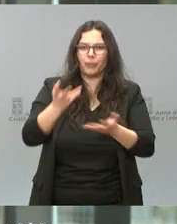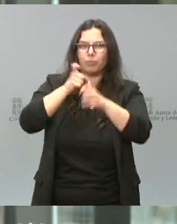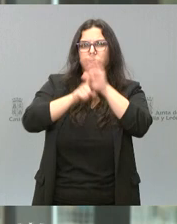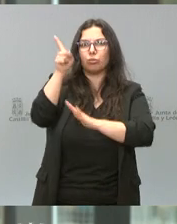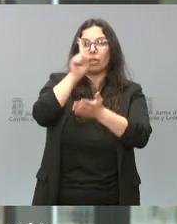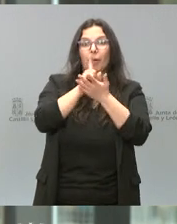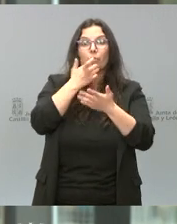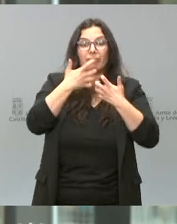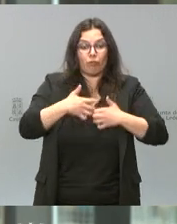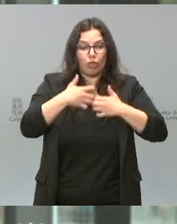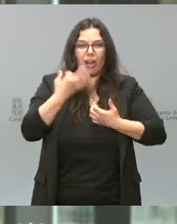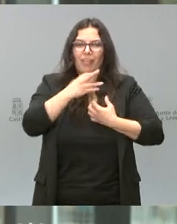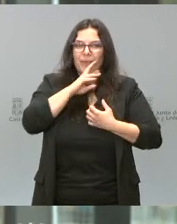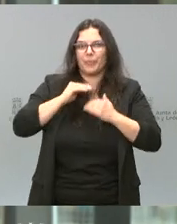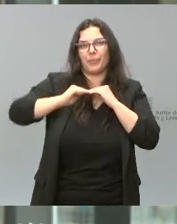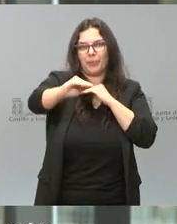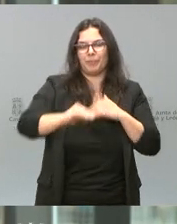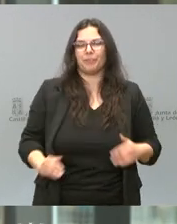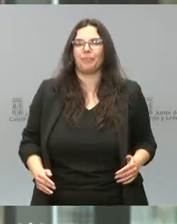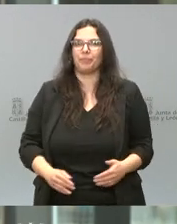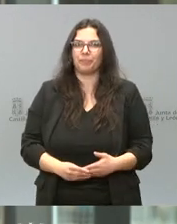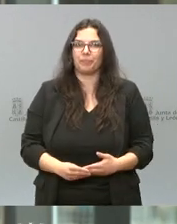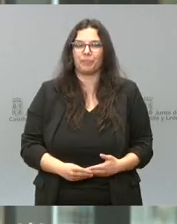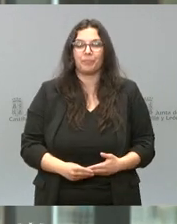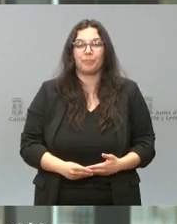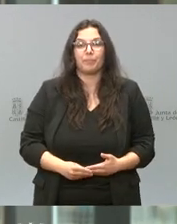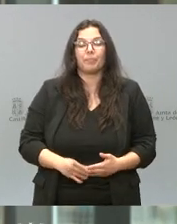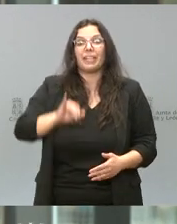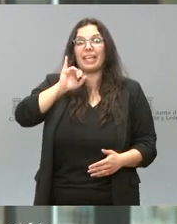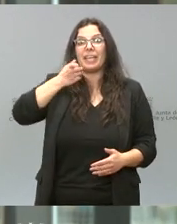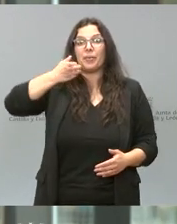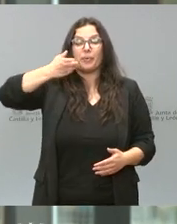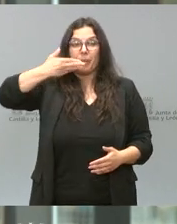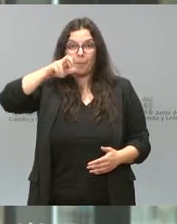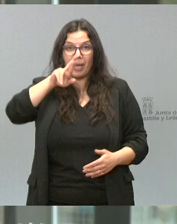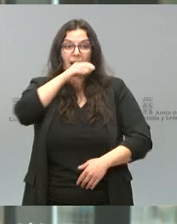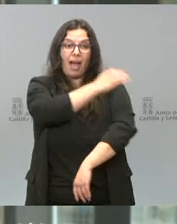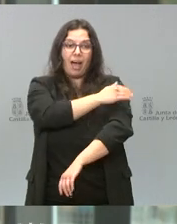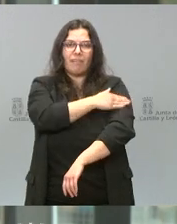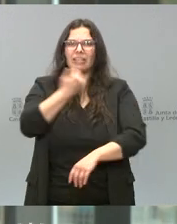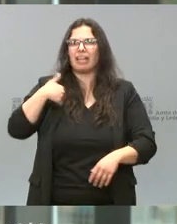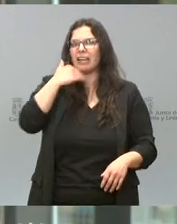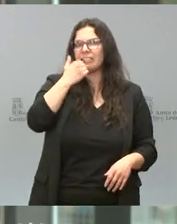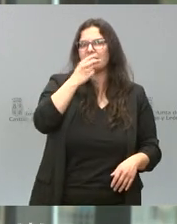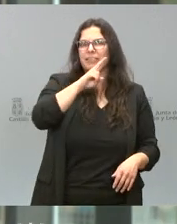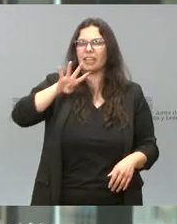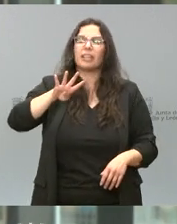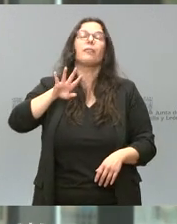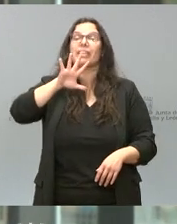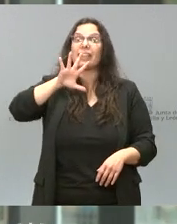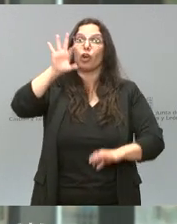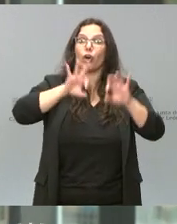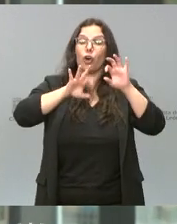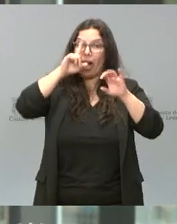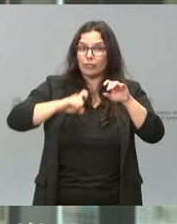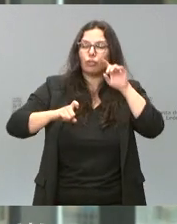debe de perdurar en el tiempo. Iberaval lleva casi un cuarto de siglo co-gestionando el ICE Financia con la Administración regional.